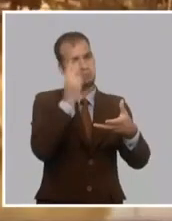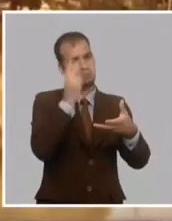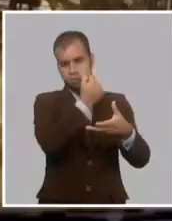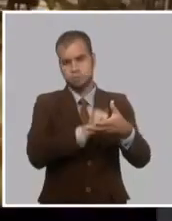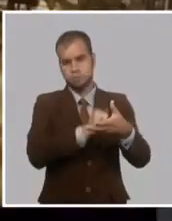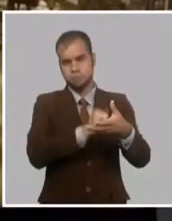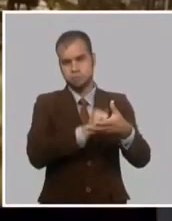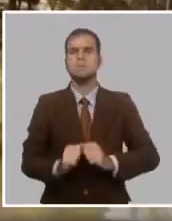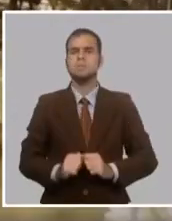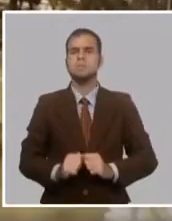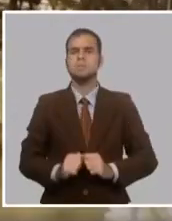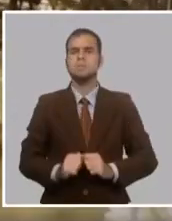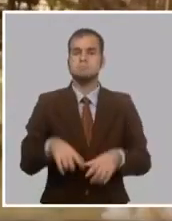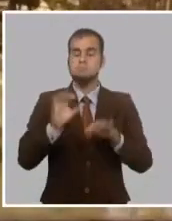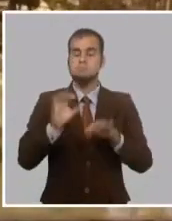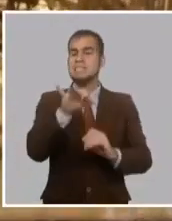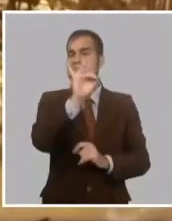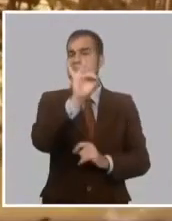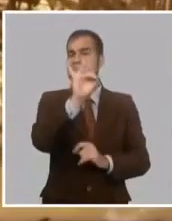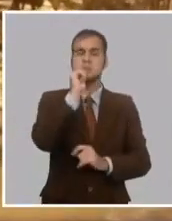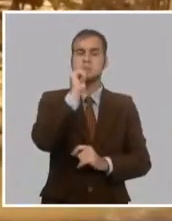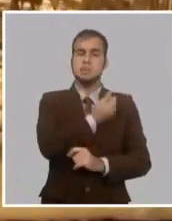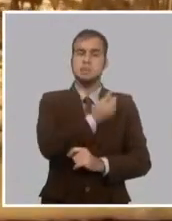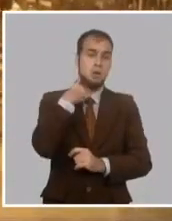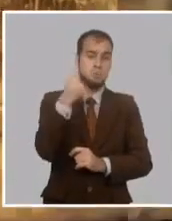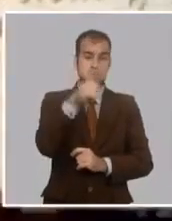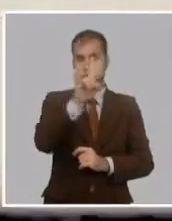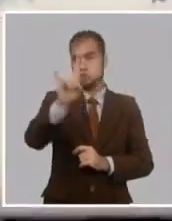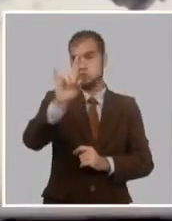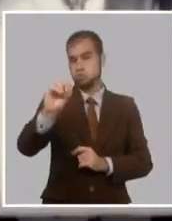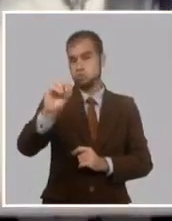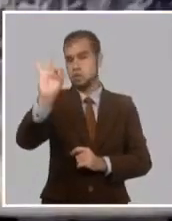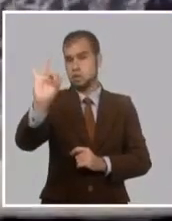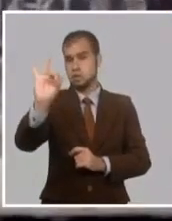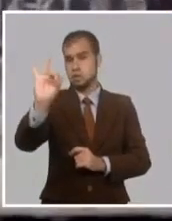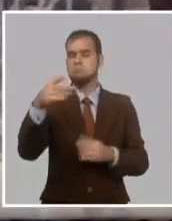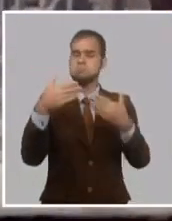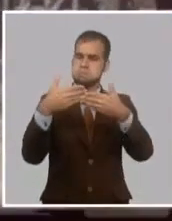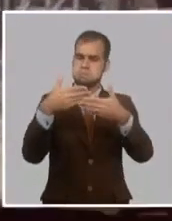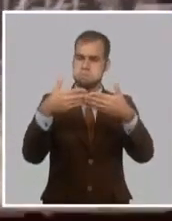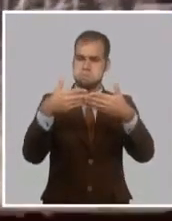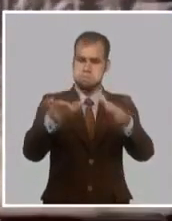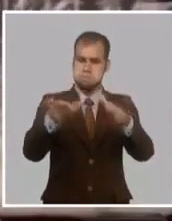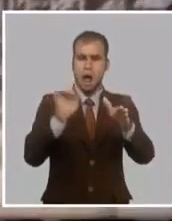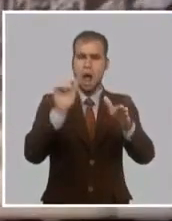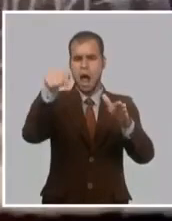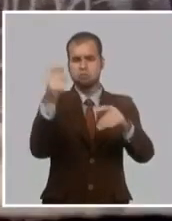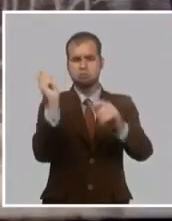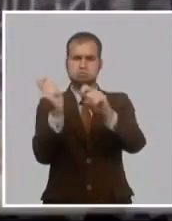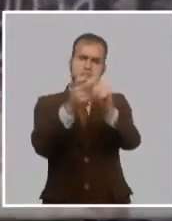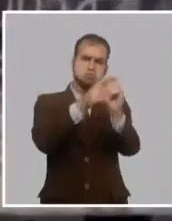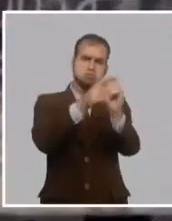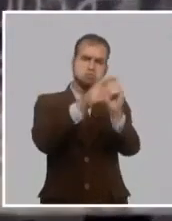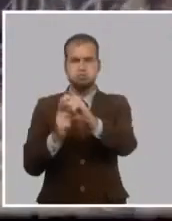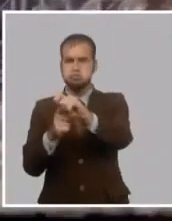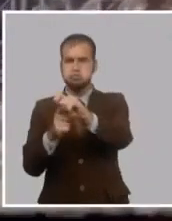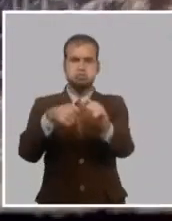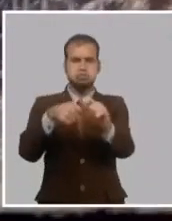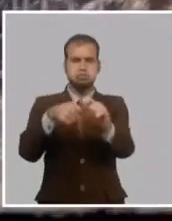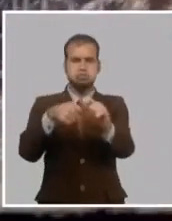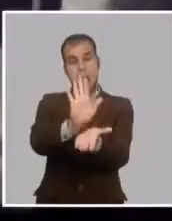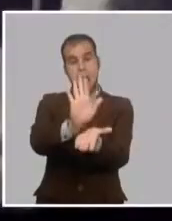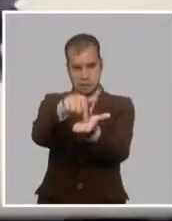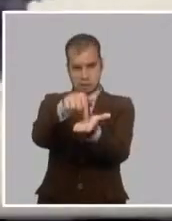El 7 de diciembre de 1907, fue inaugurado el templete, obra del artista y patriota José